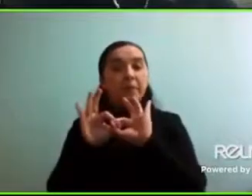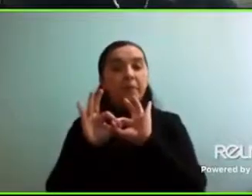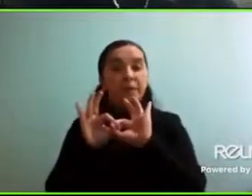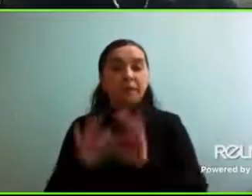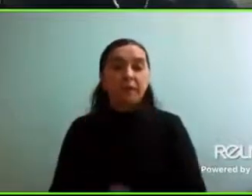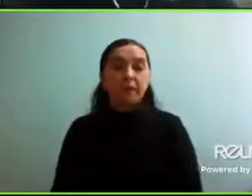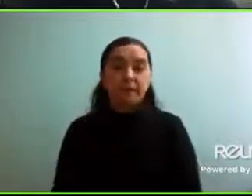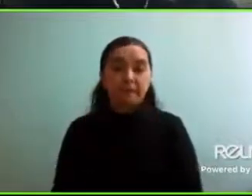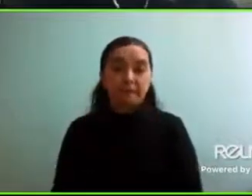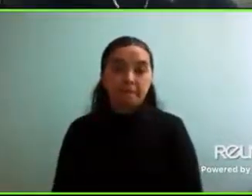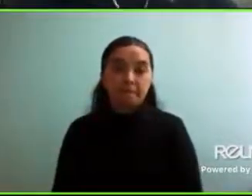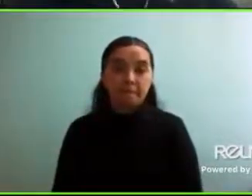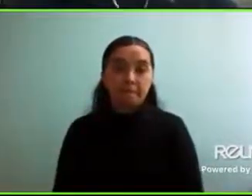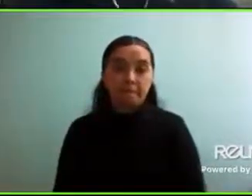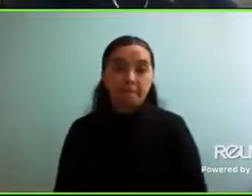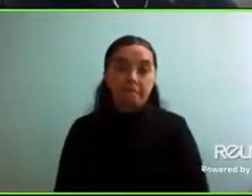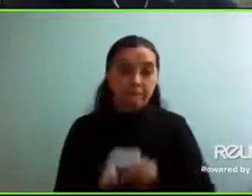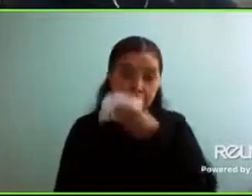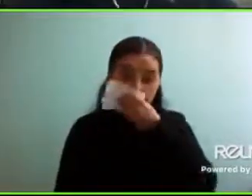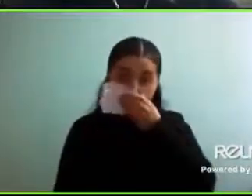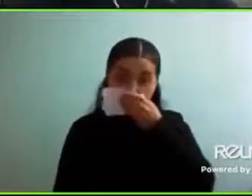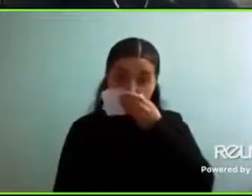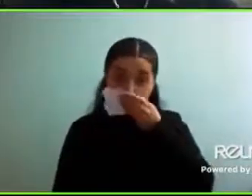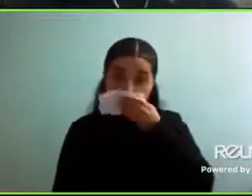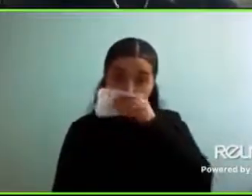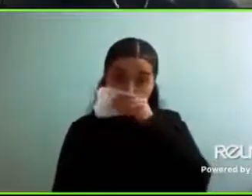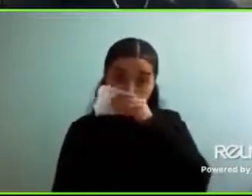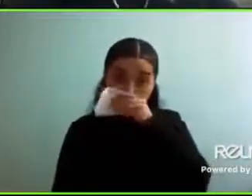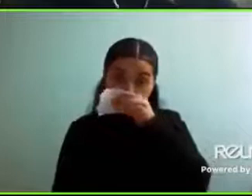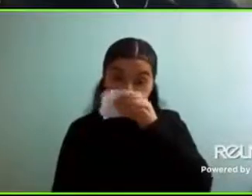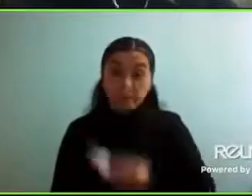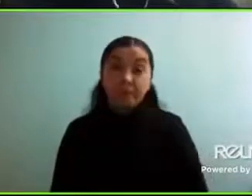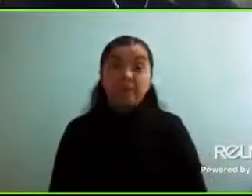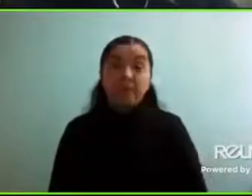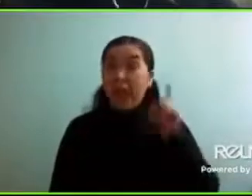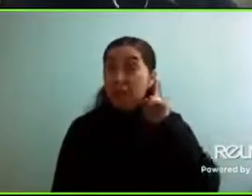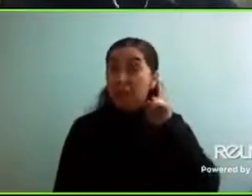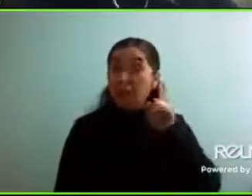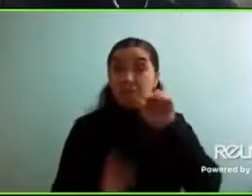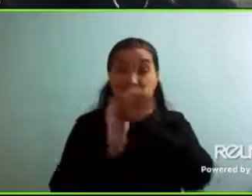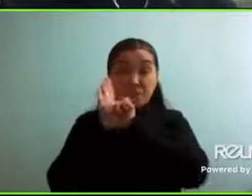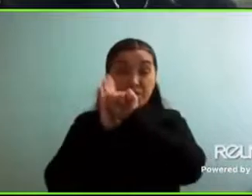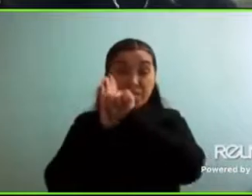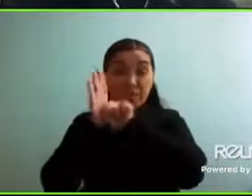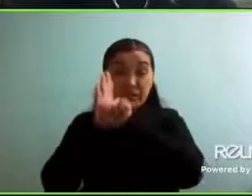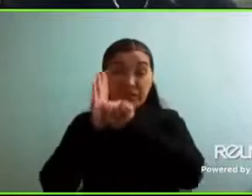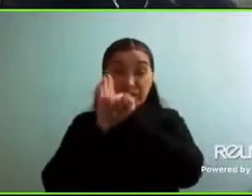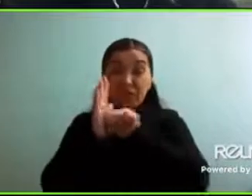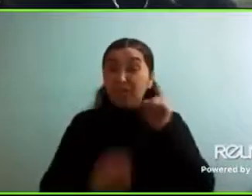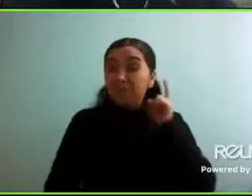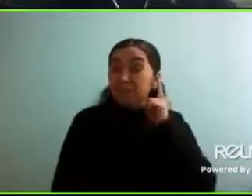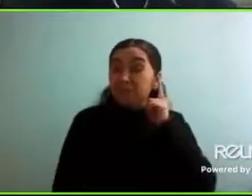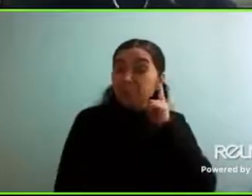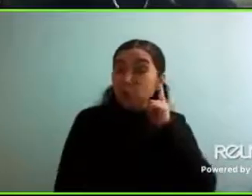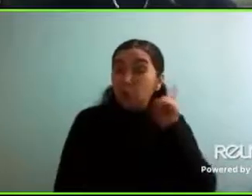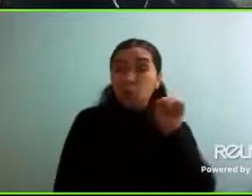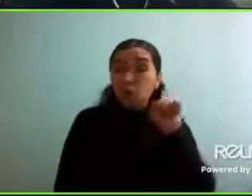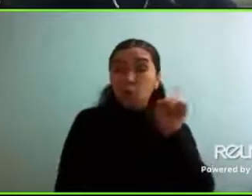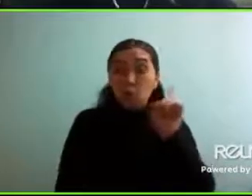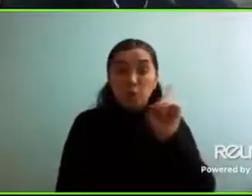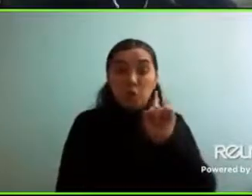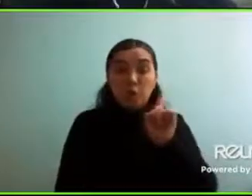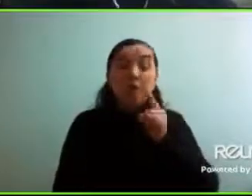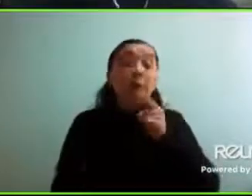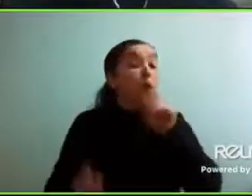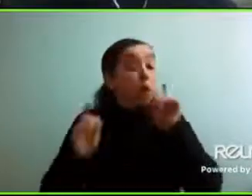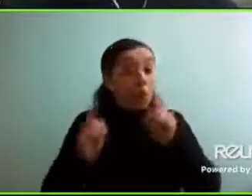No sé si a la gente le pasó, pero el audio no se escuchaba muy bien de los videos, pero dejamos en los comentarios los links, de